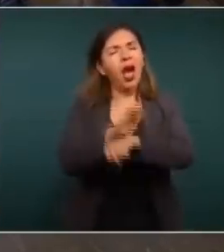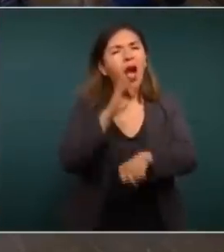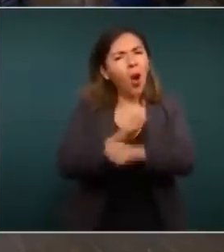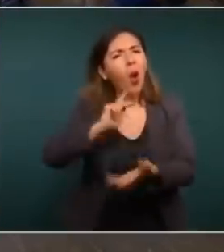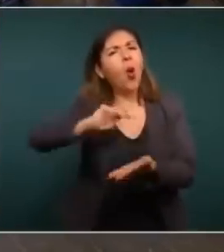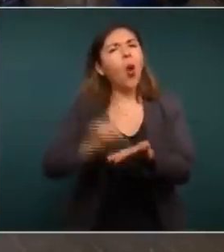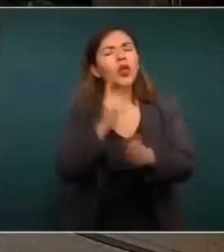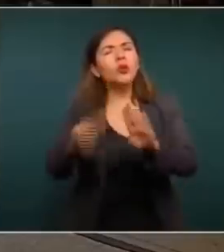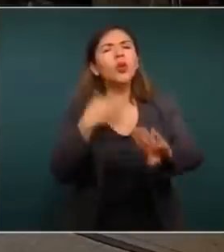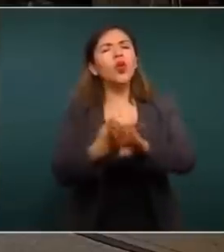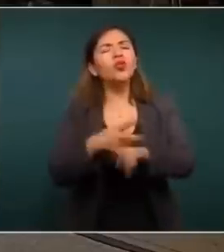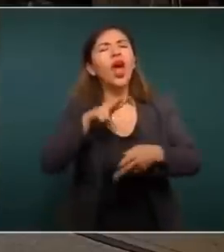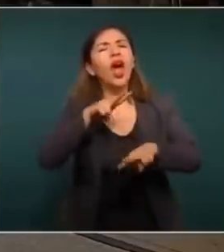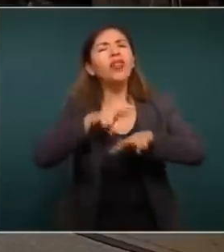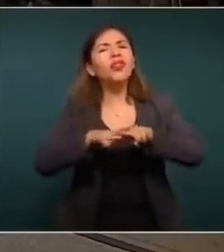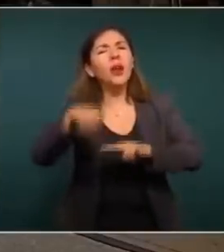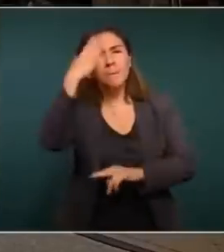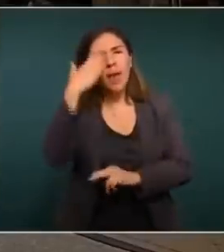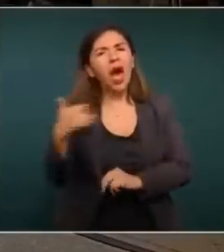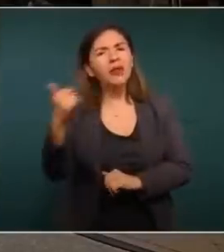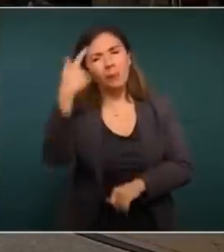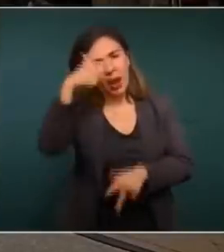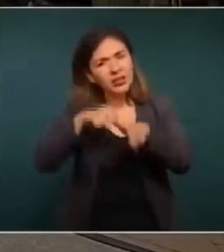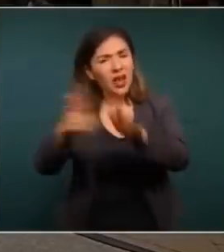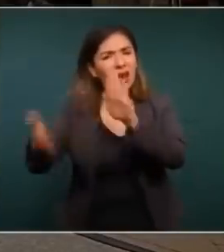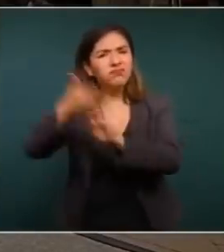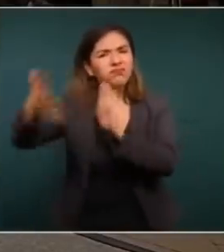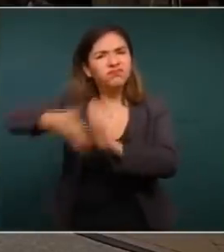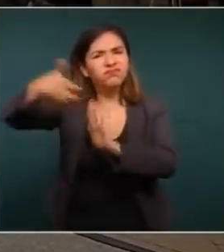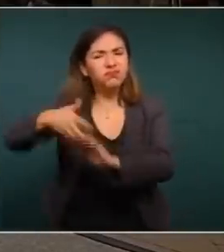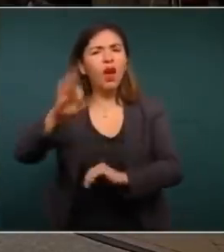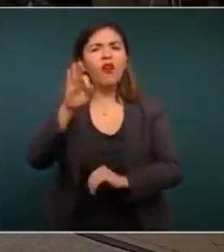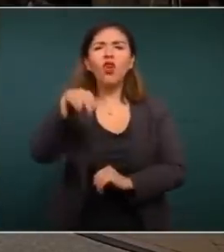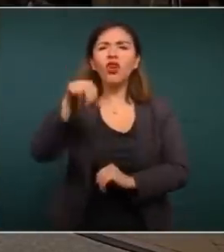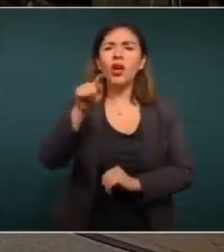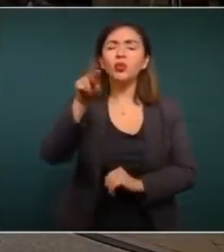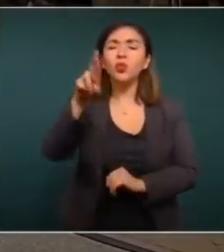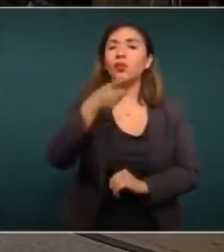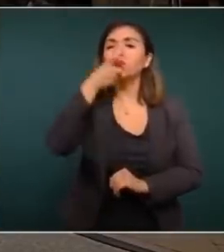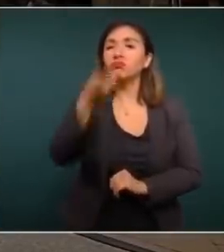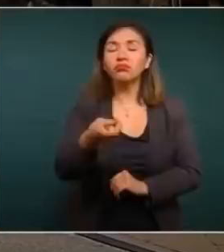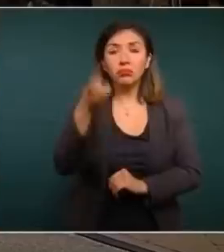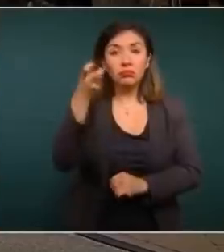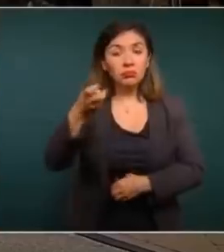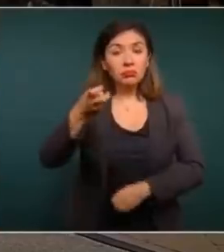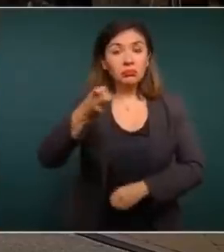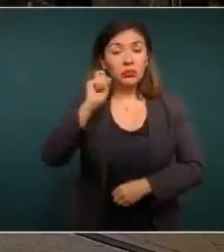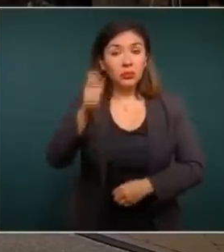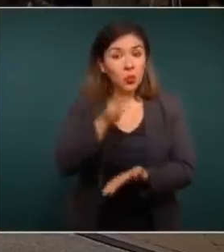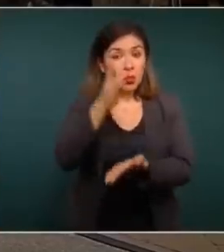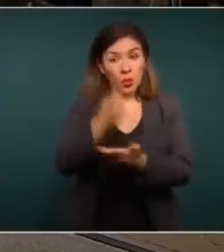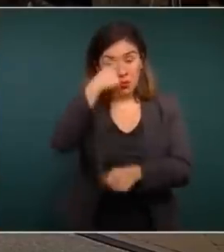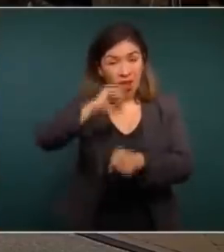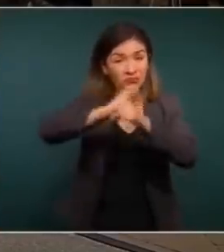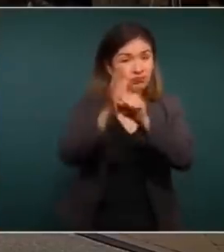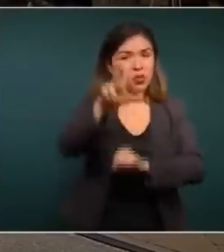nuevamente contra el Tren Maya por continuar la construcción. fornatura ha dicho que no es solamente por el asunto de